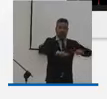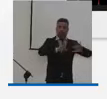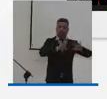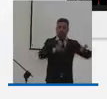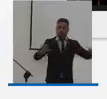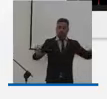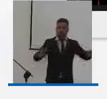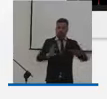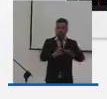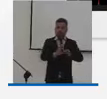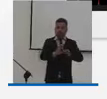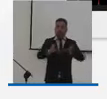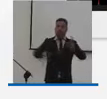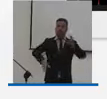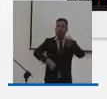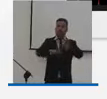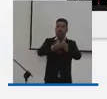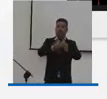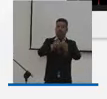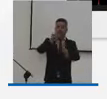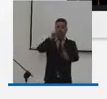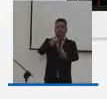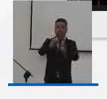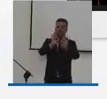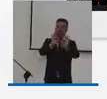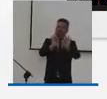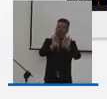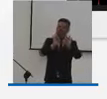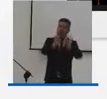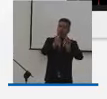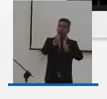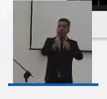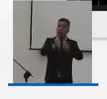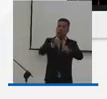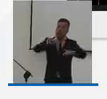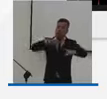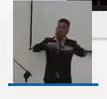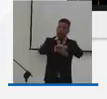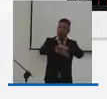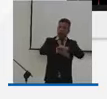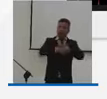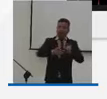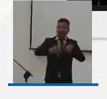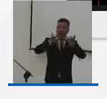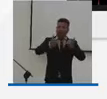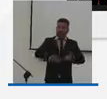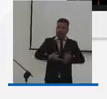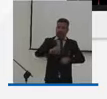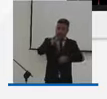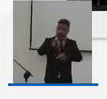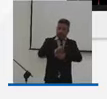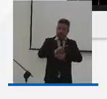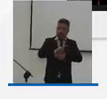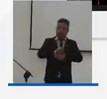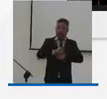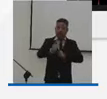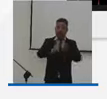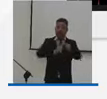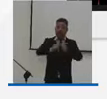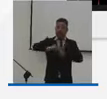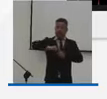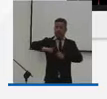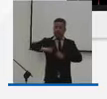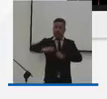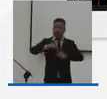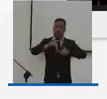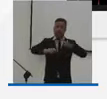administrativos y además busca garantizar un acceso real y efectivo al derecho del